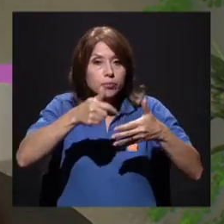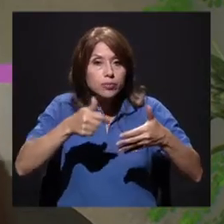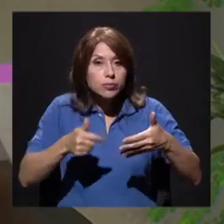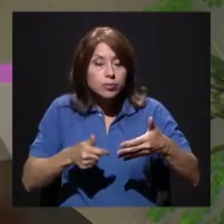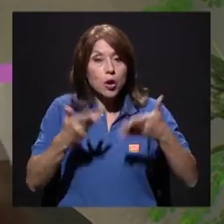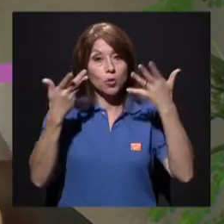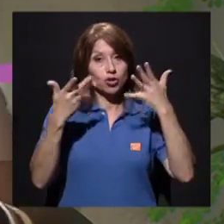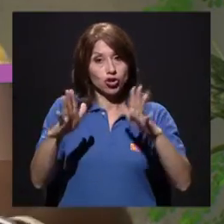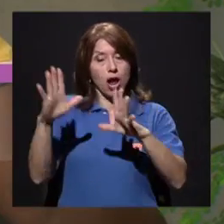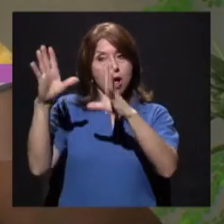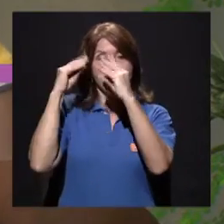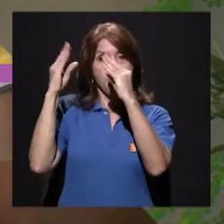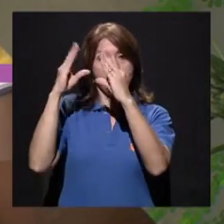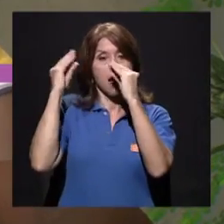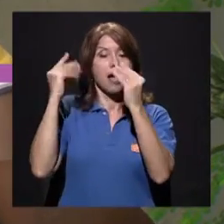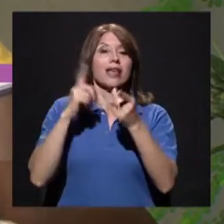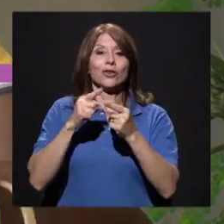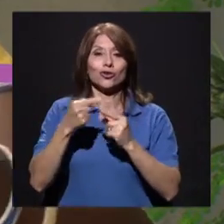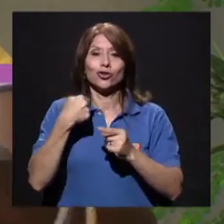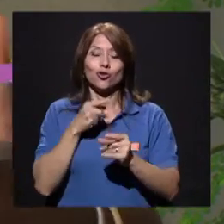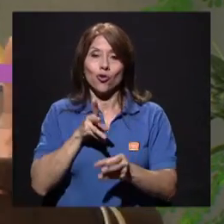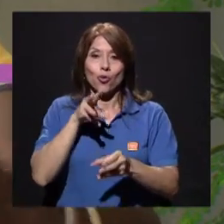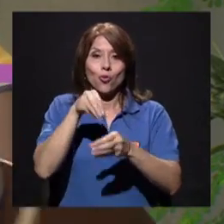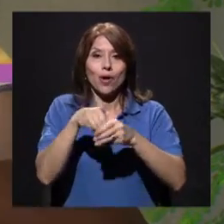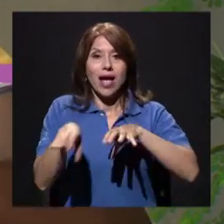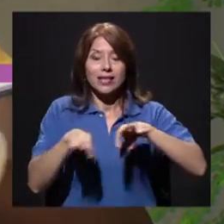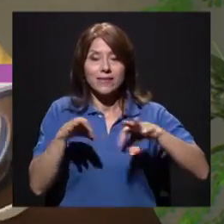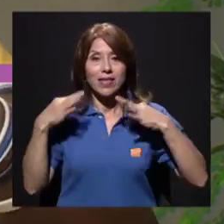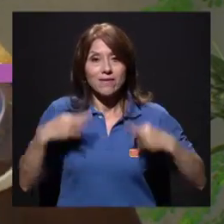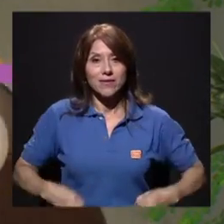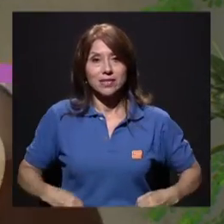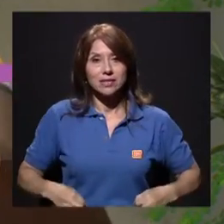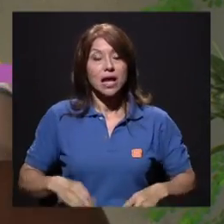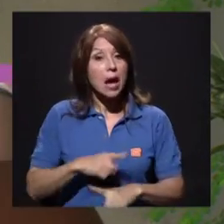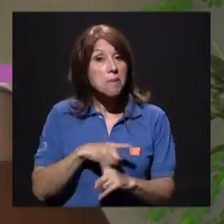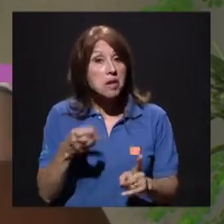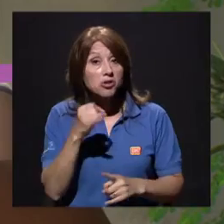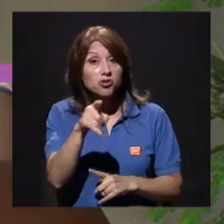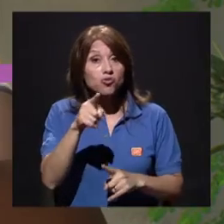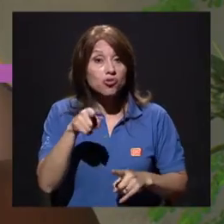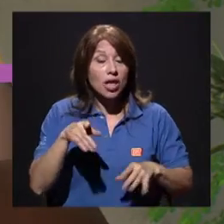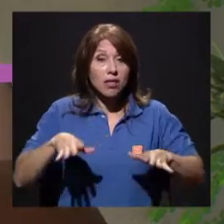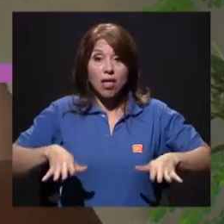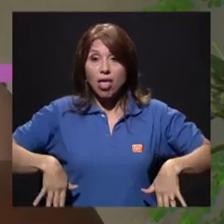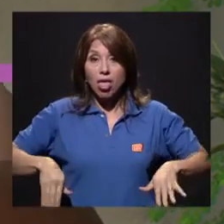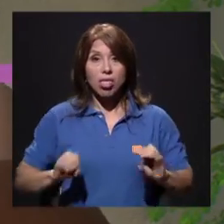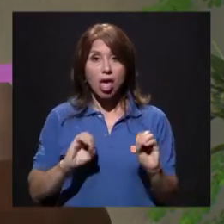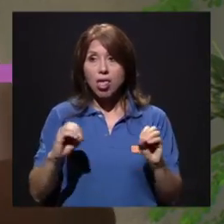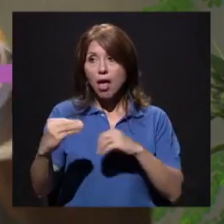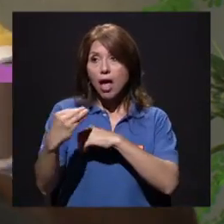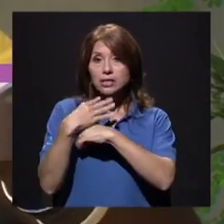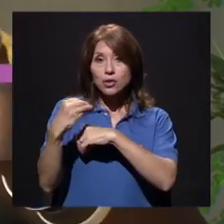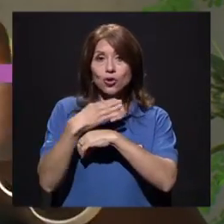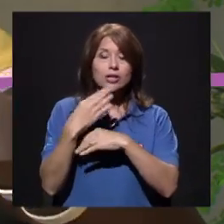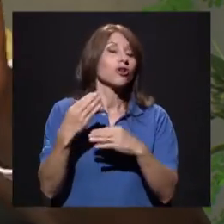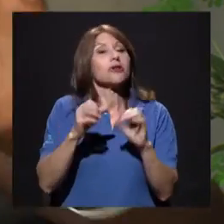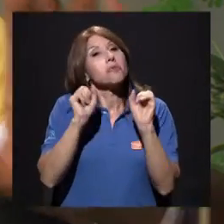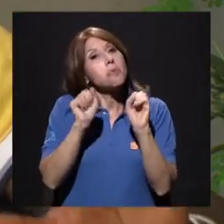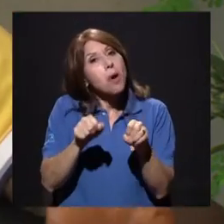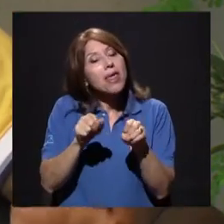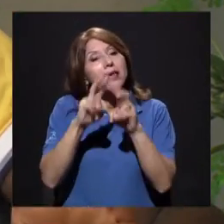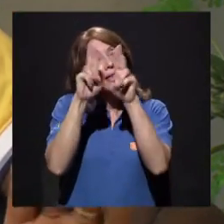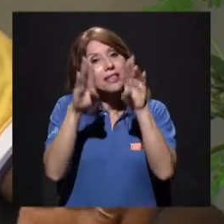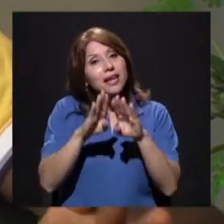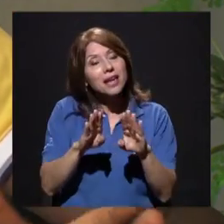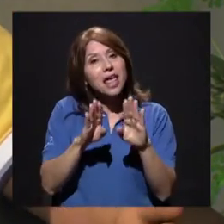voy a involucrarme en la actividad física. Pero usted siempre tiene que, si usted no tiene algún asesoramiento, pues ahí está YouTube, hay muchas cosas en Internet. No